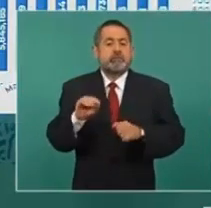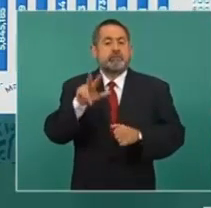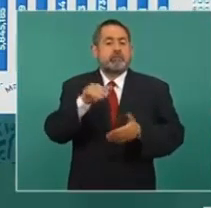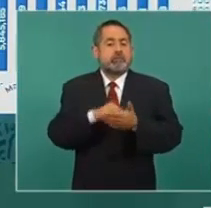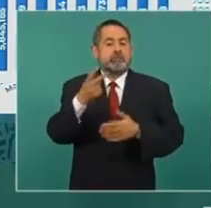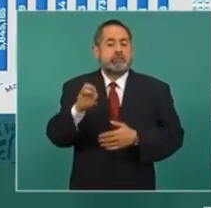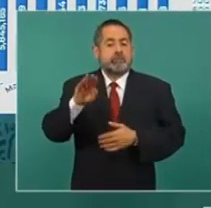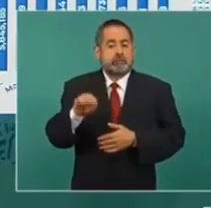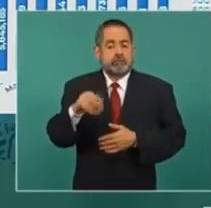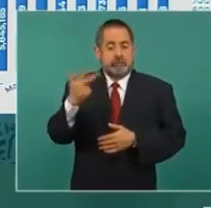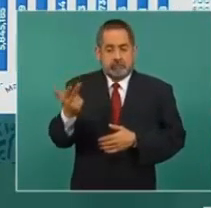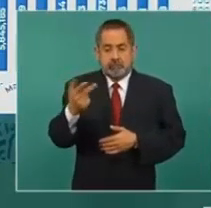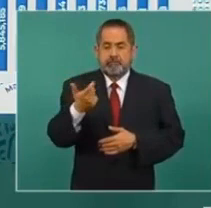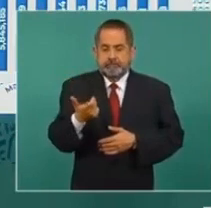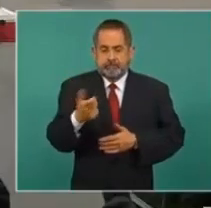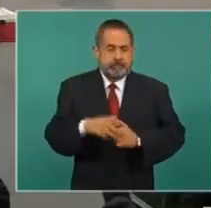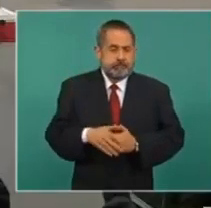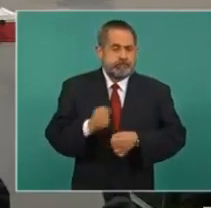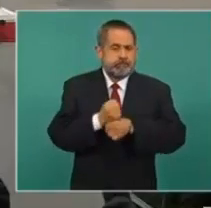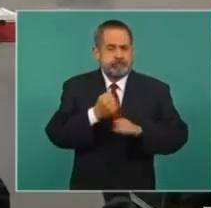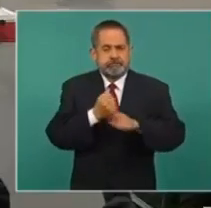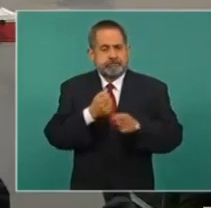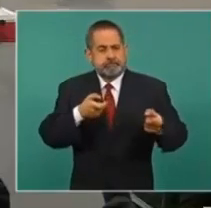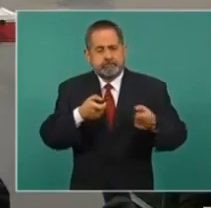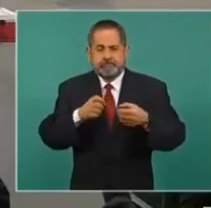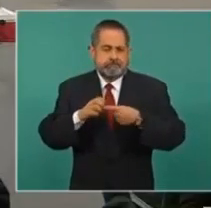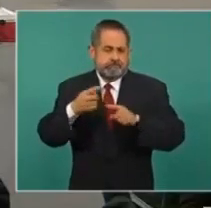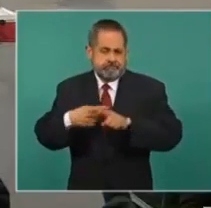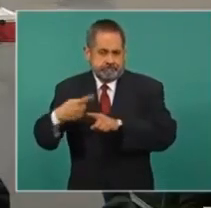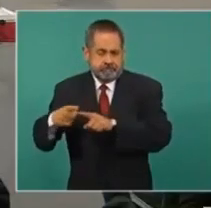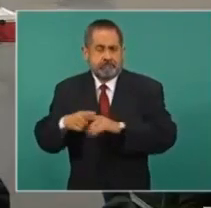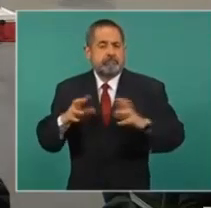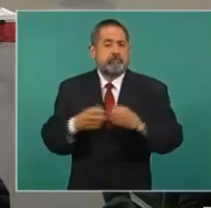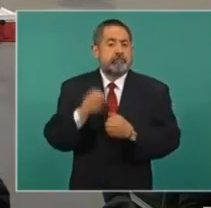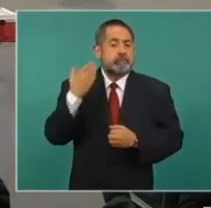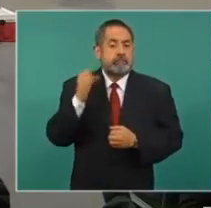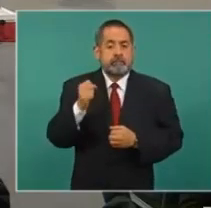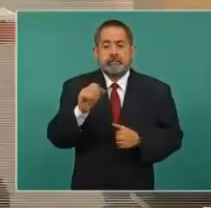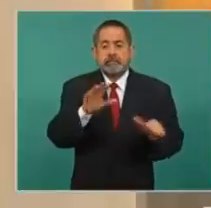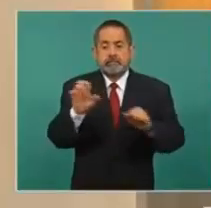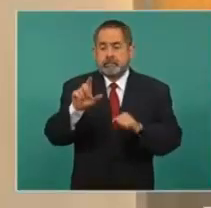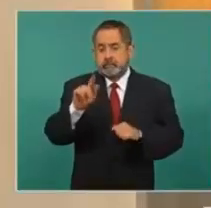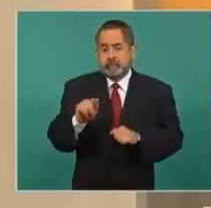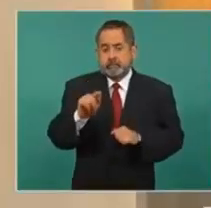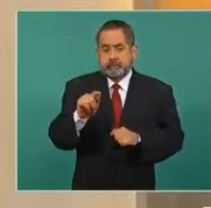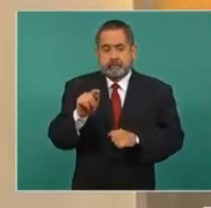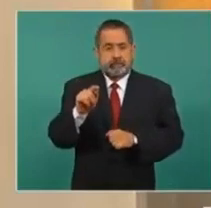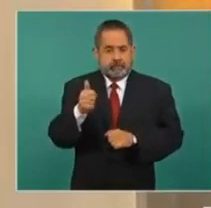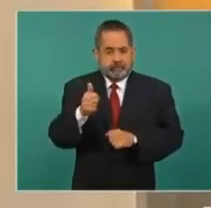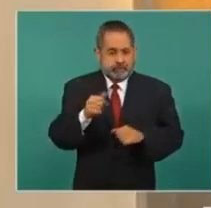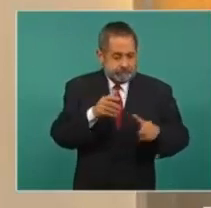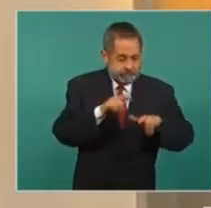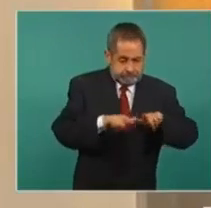298 pesos. Armas de fuego, septiembre 676 armas.